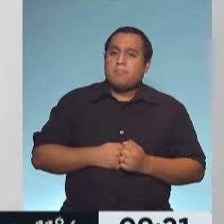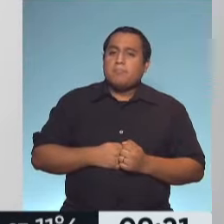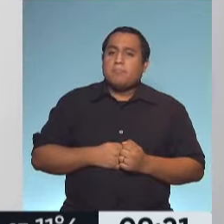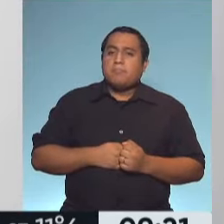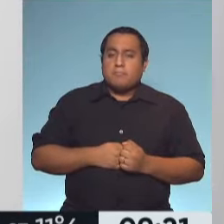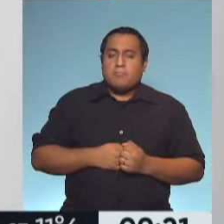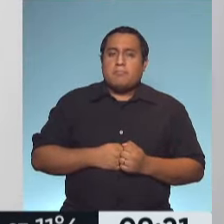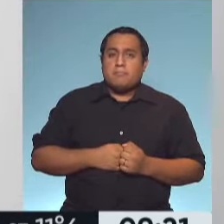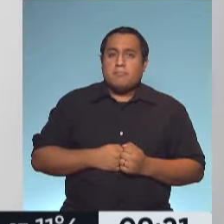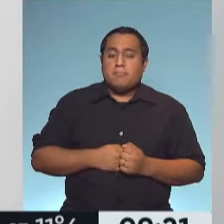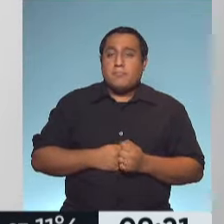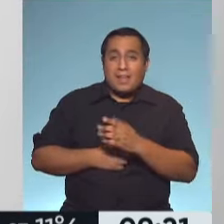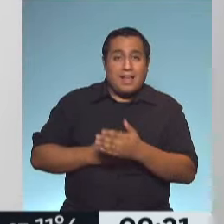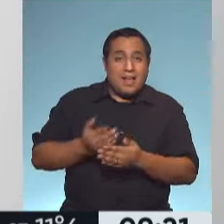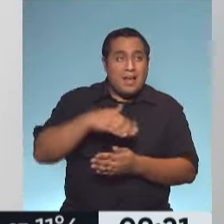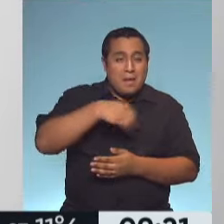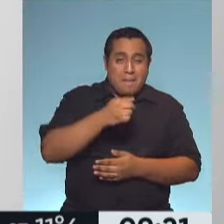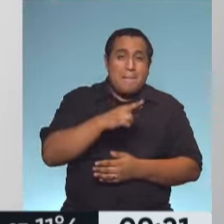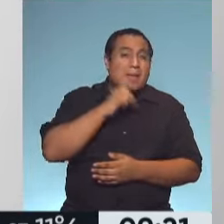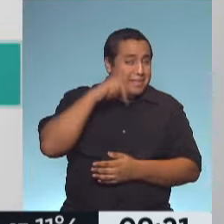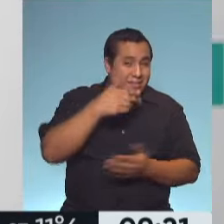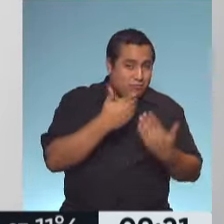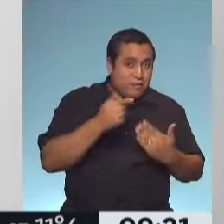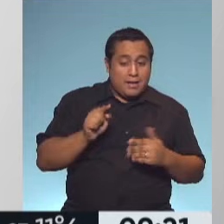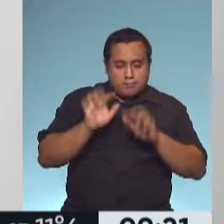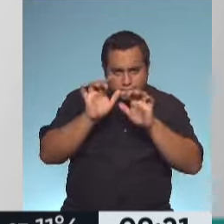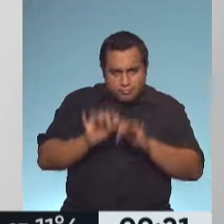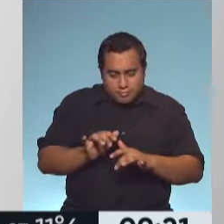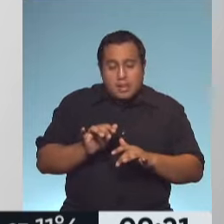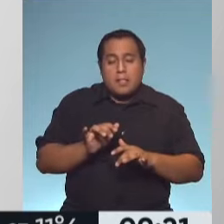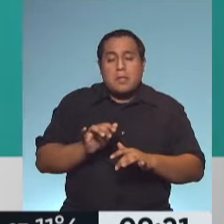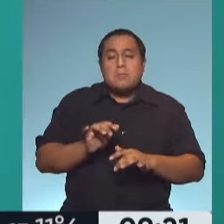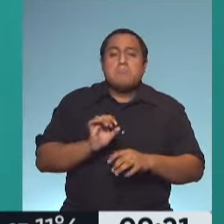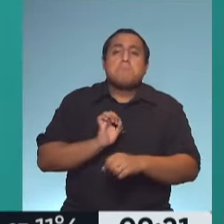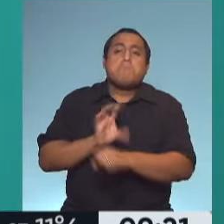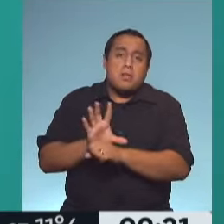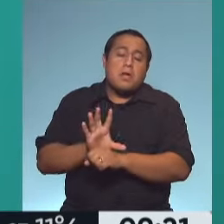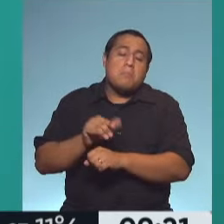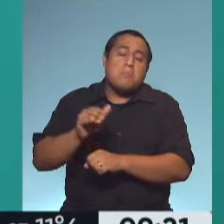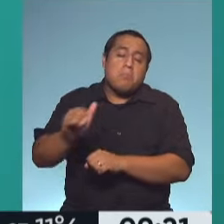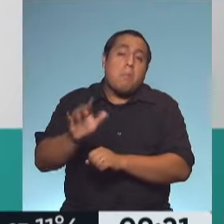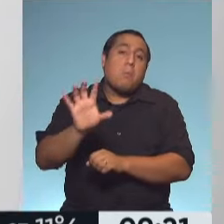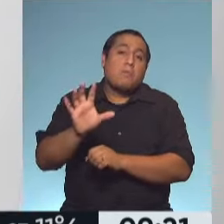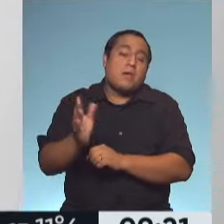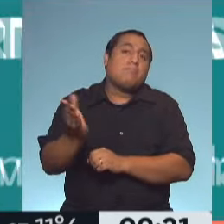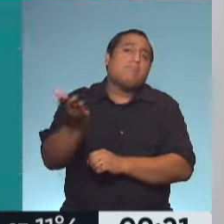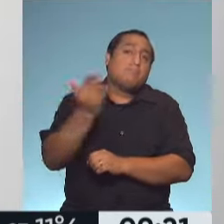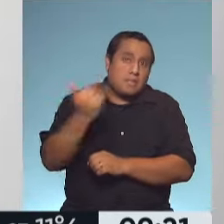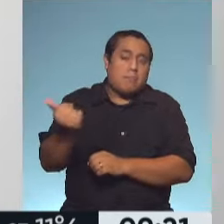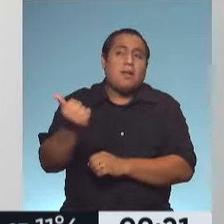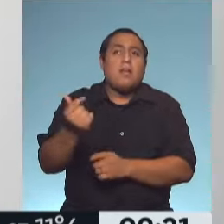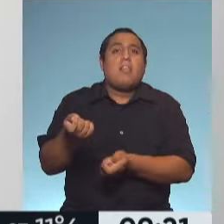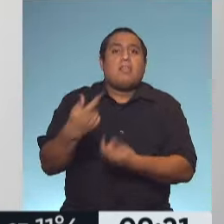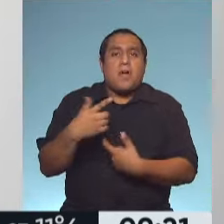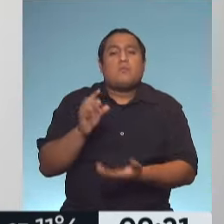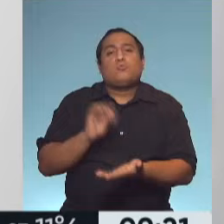.gov.ar. Recién hablábamos con Martín Rodríguez, ahí te anotás para vacunarte y el turnero de la provincia te va a dar también si sos